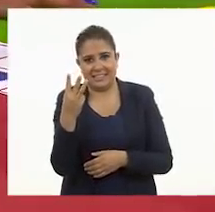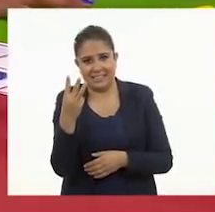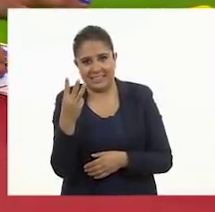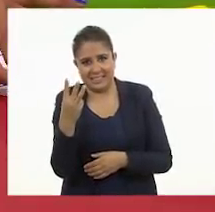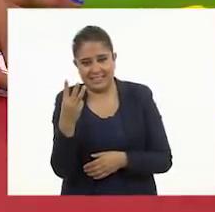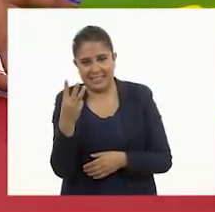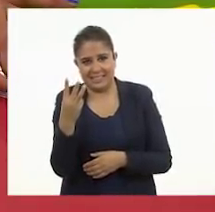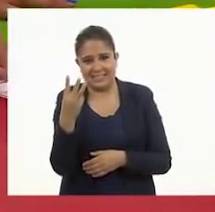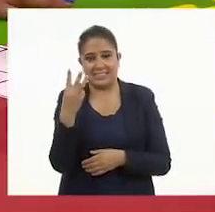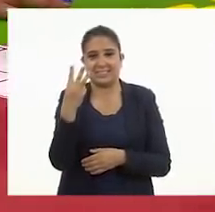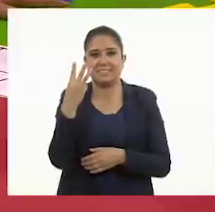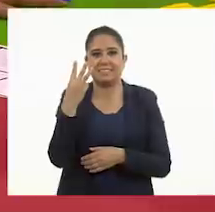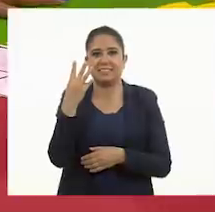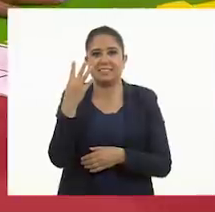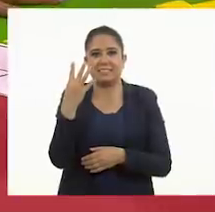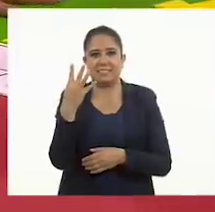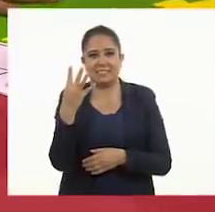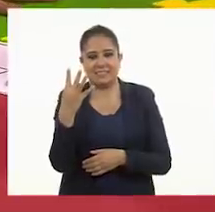tres,